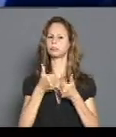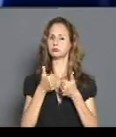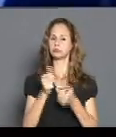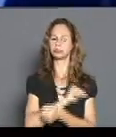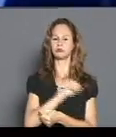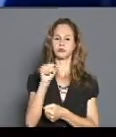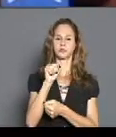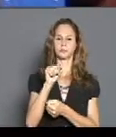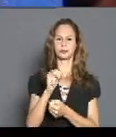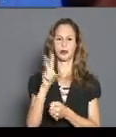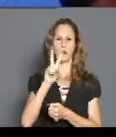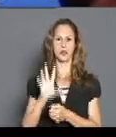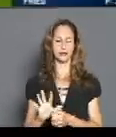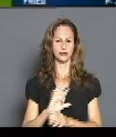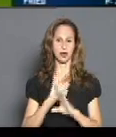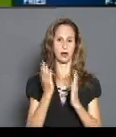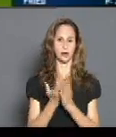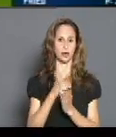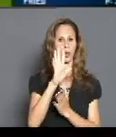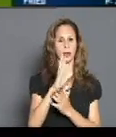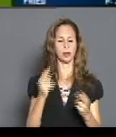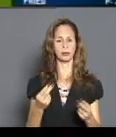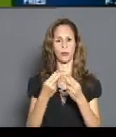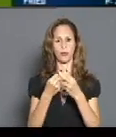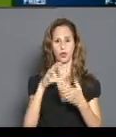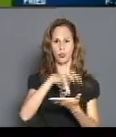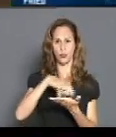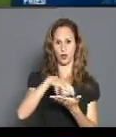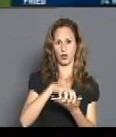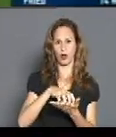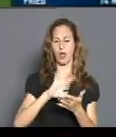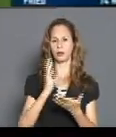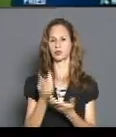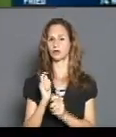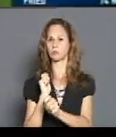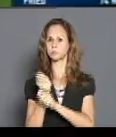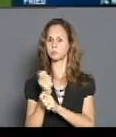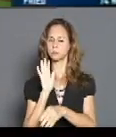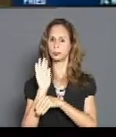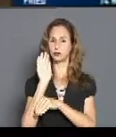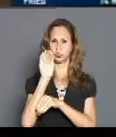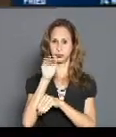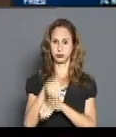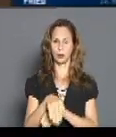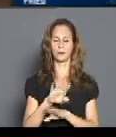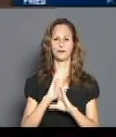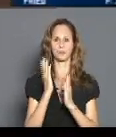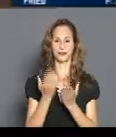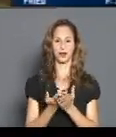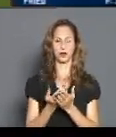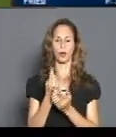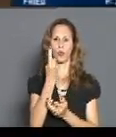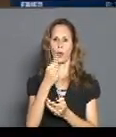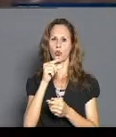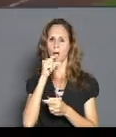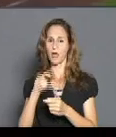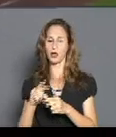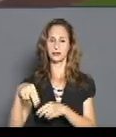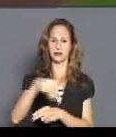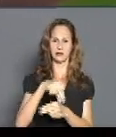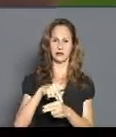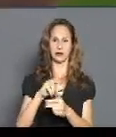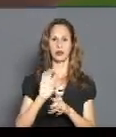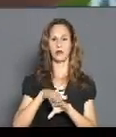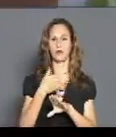García. En el quinto episodio pusieron el encuentro 6 por 0 por otro cuadrangular, en este caso de David Watson, con uno en base y luego doblete